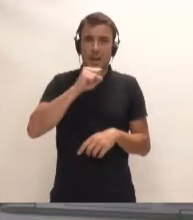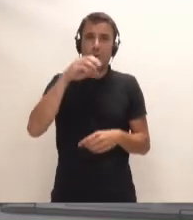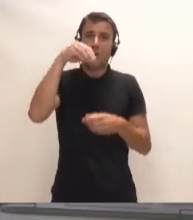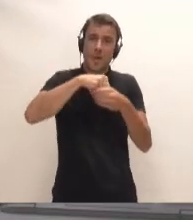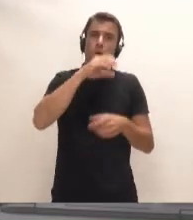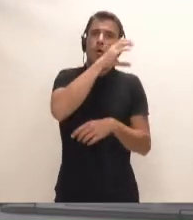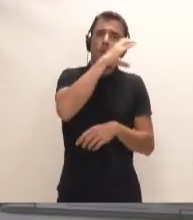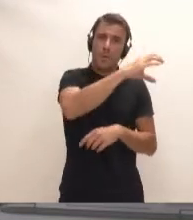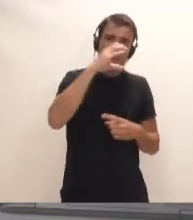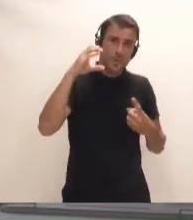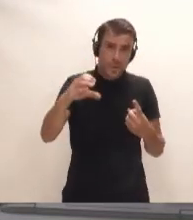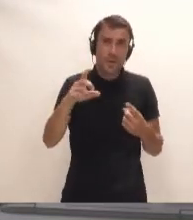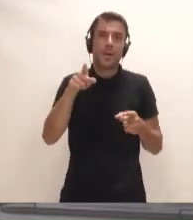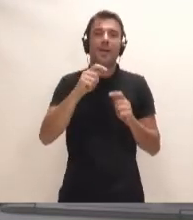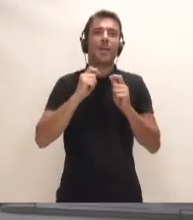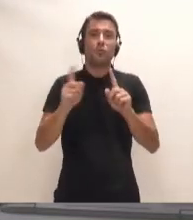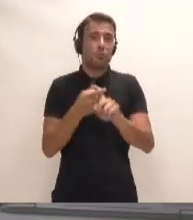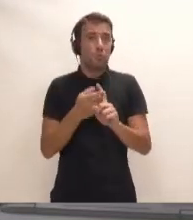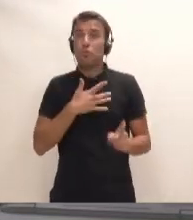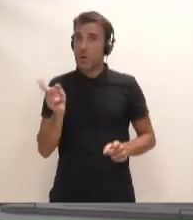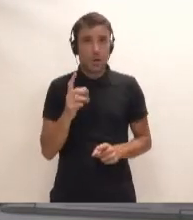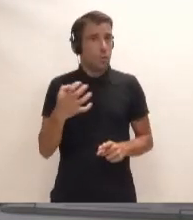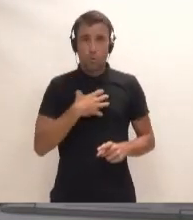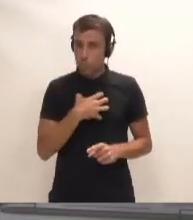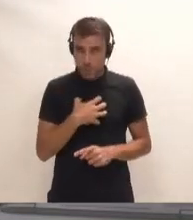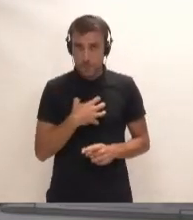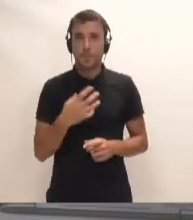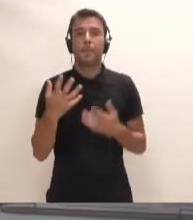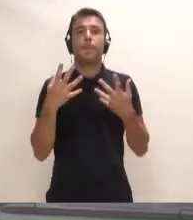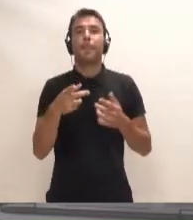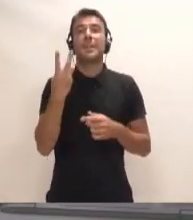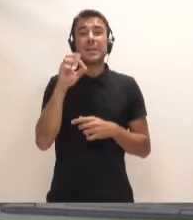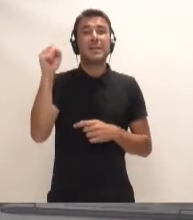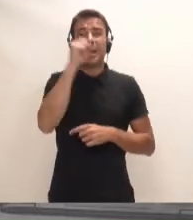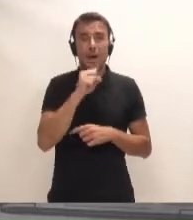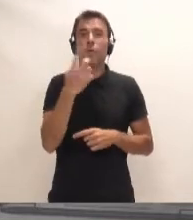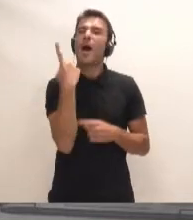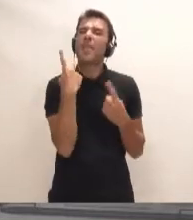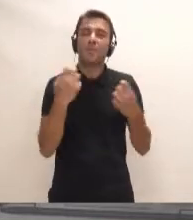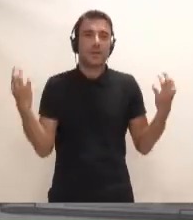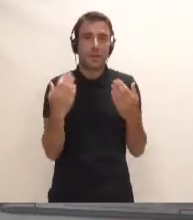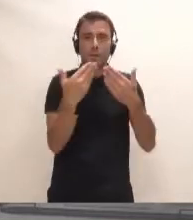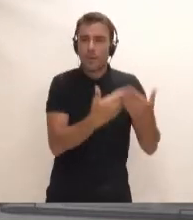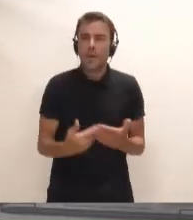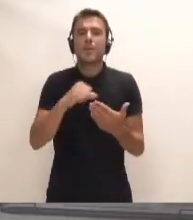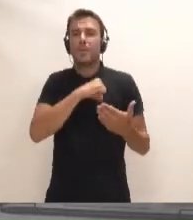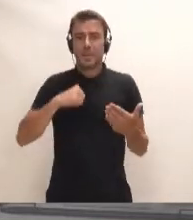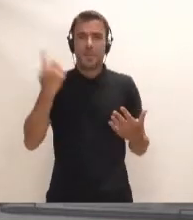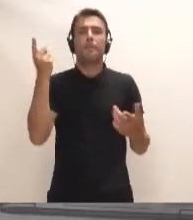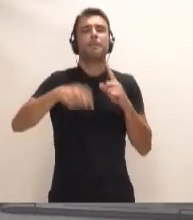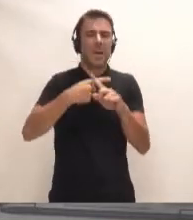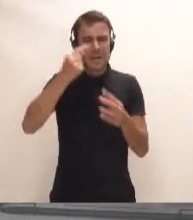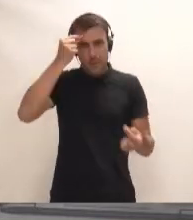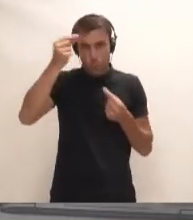Coalición Canaria no ha podido ni ha querido resolver. 30 años de debates que requieren un estudio independiente y riguroso, y alejarnos